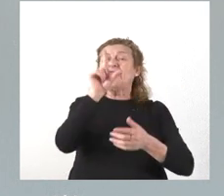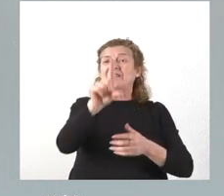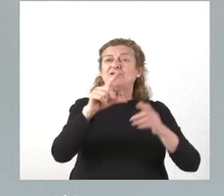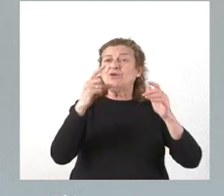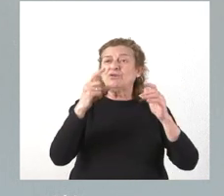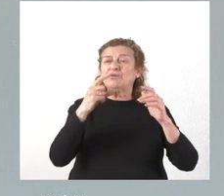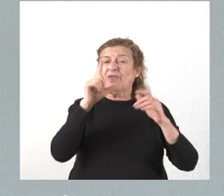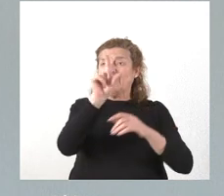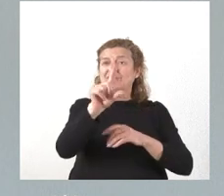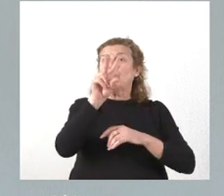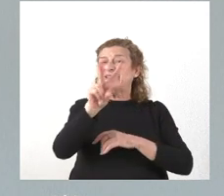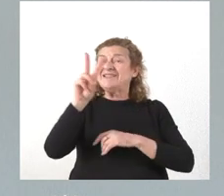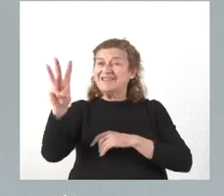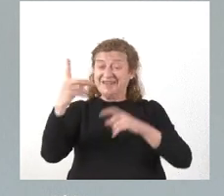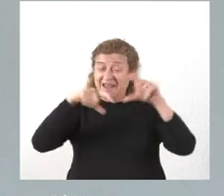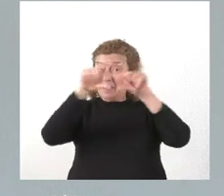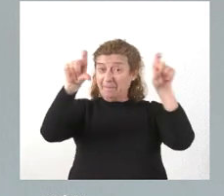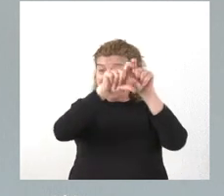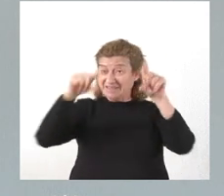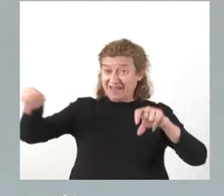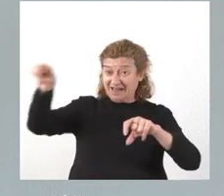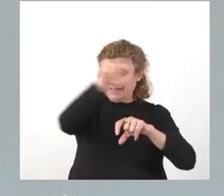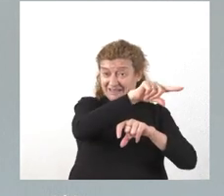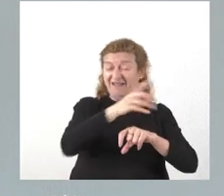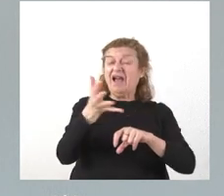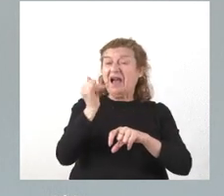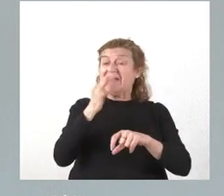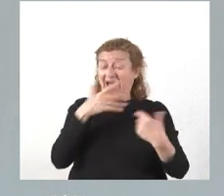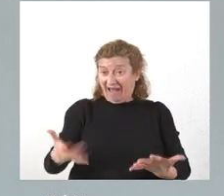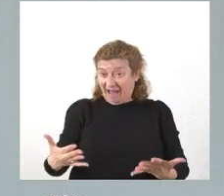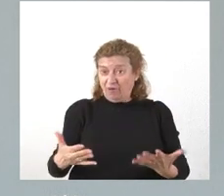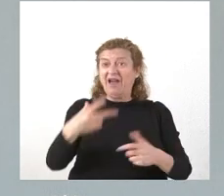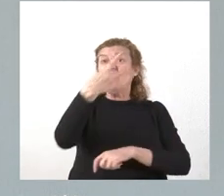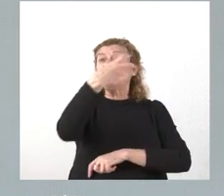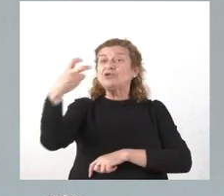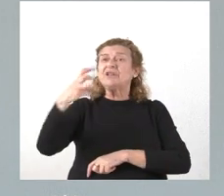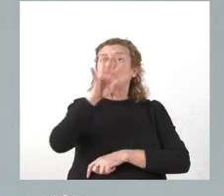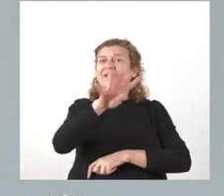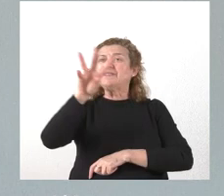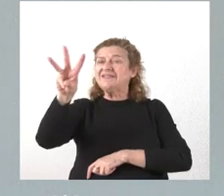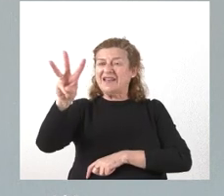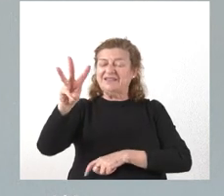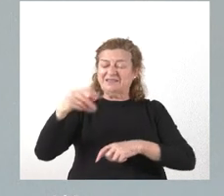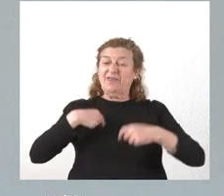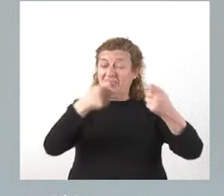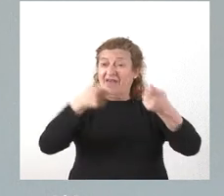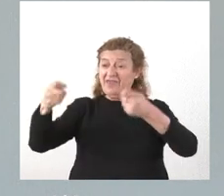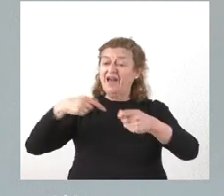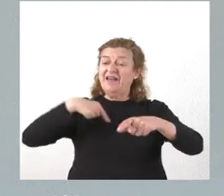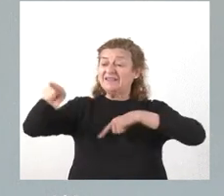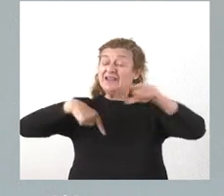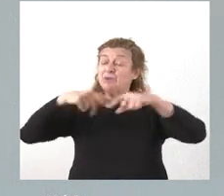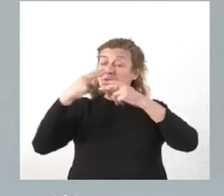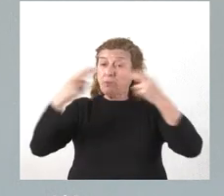empresas que tienen, en este momento, 243 concesiones de transporte